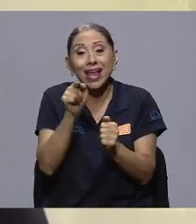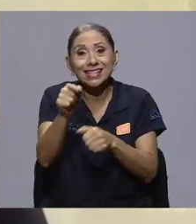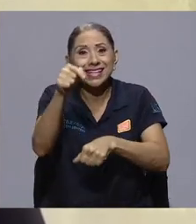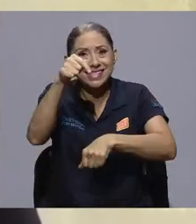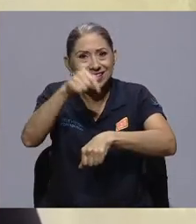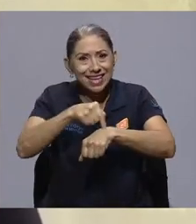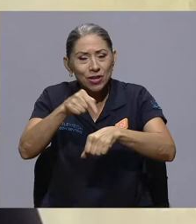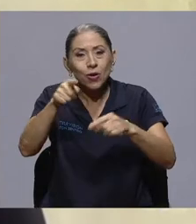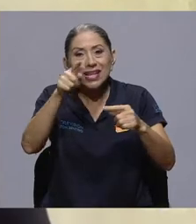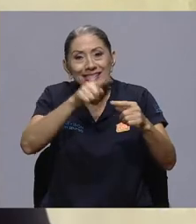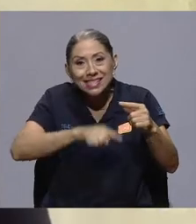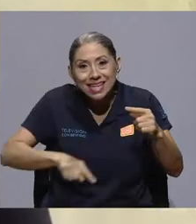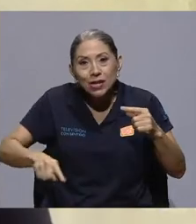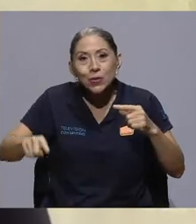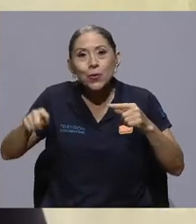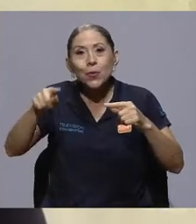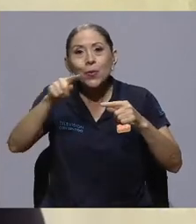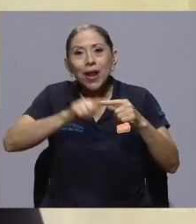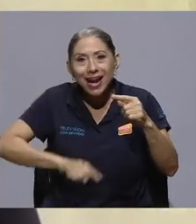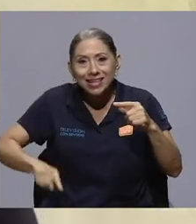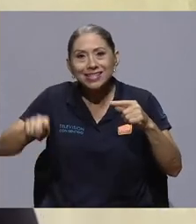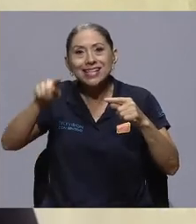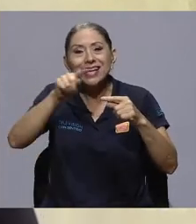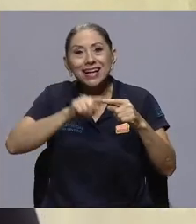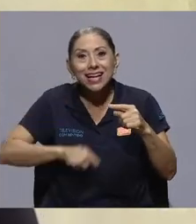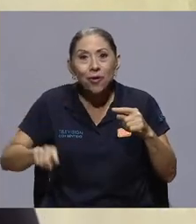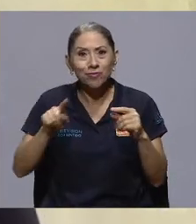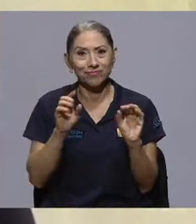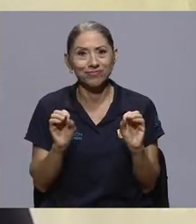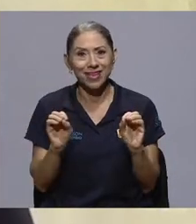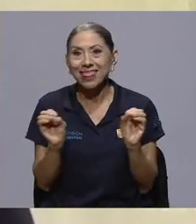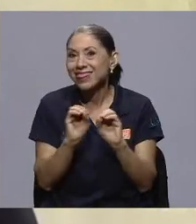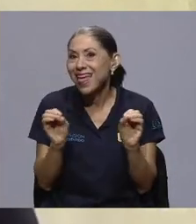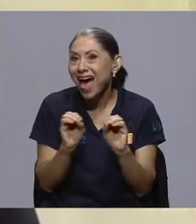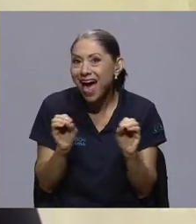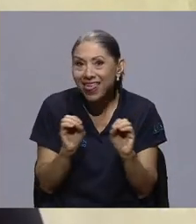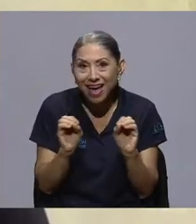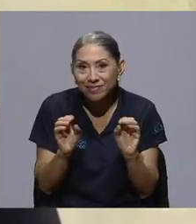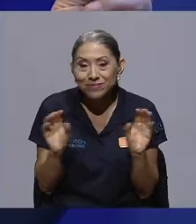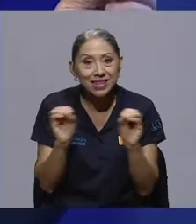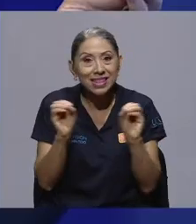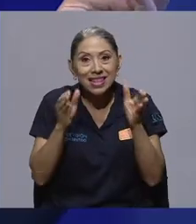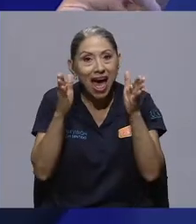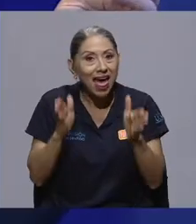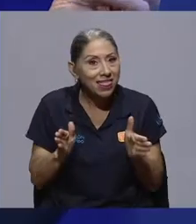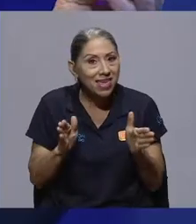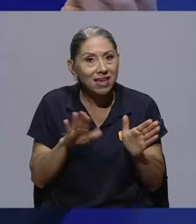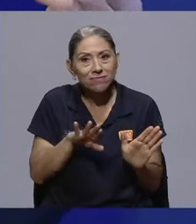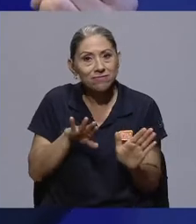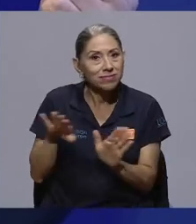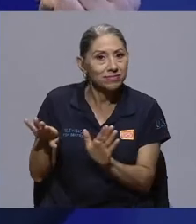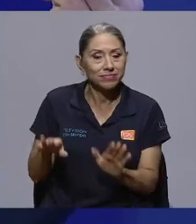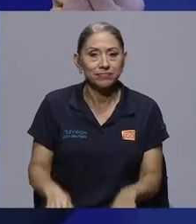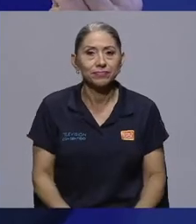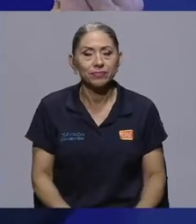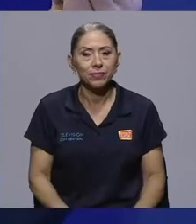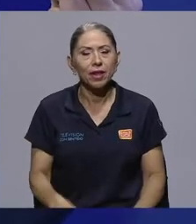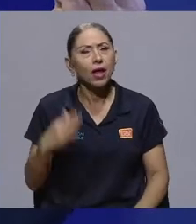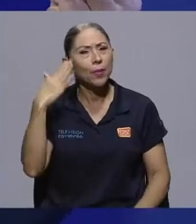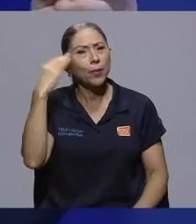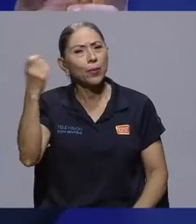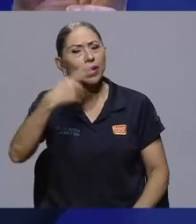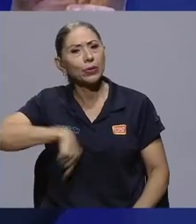que es cíclico y que no deja a nada ni a nadie de lado. Carla, ¿por qué nos cuesta tanto